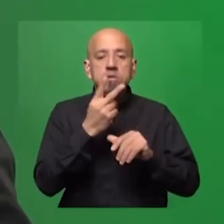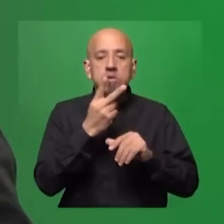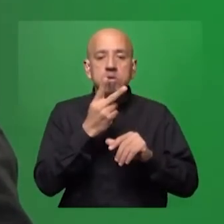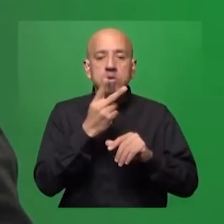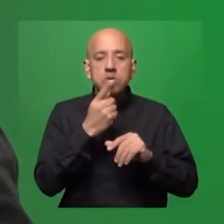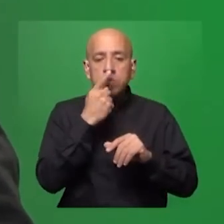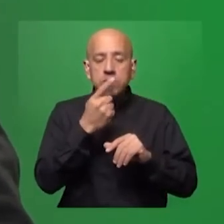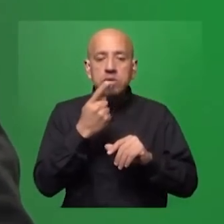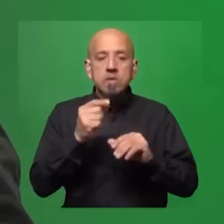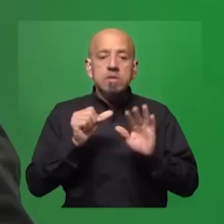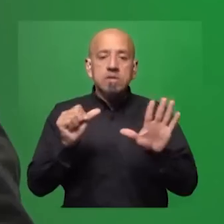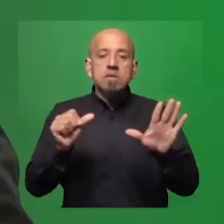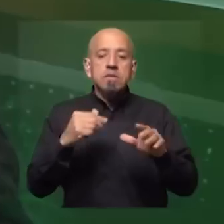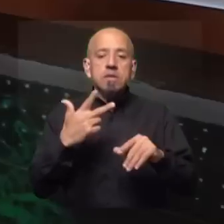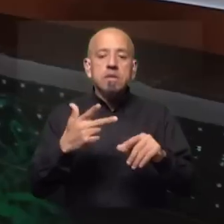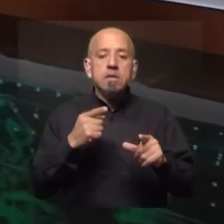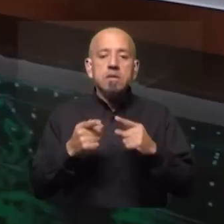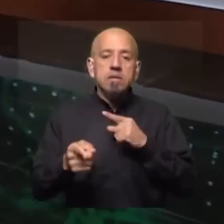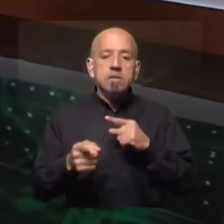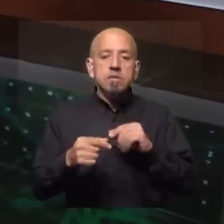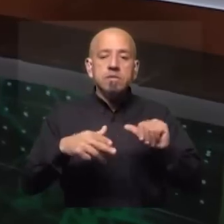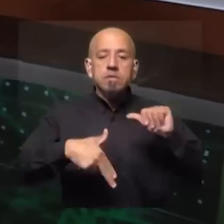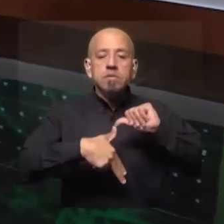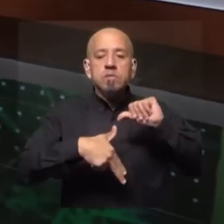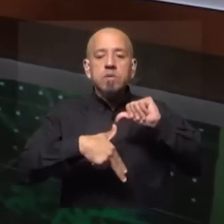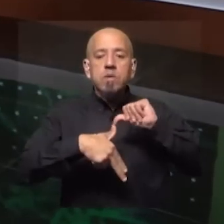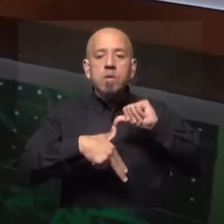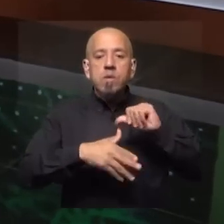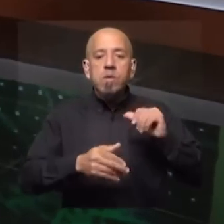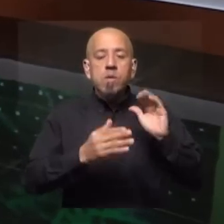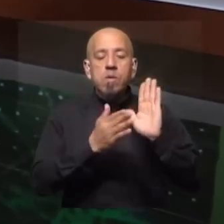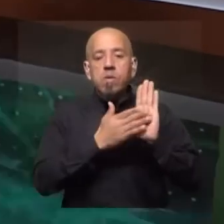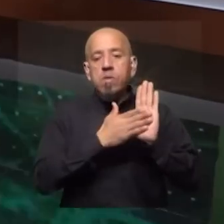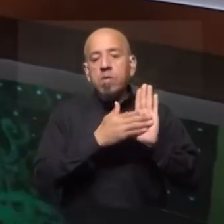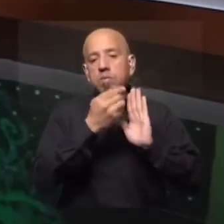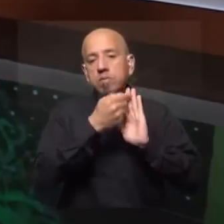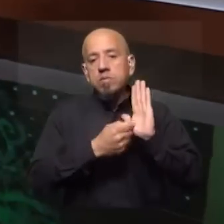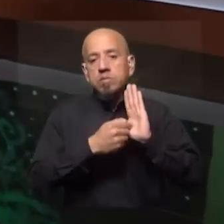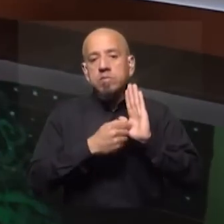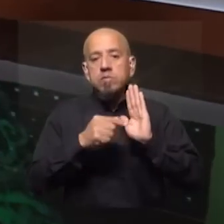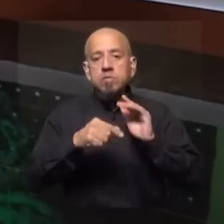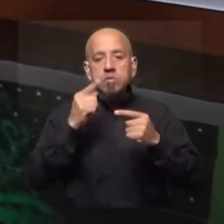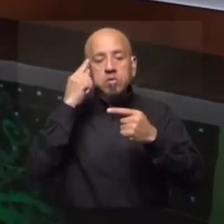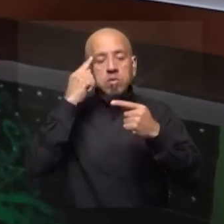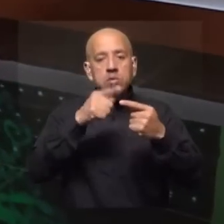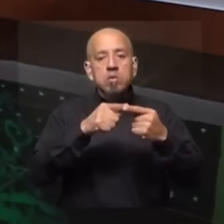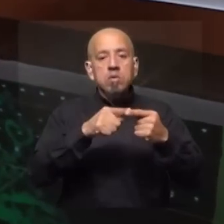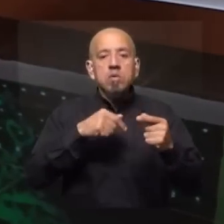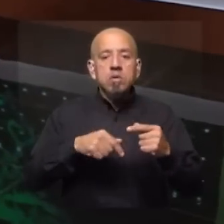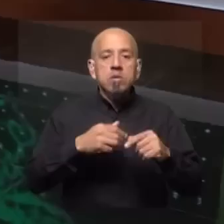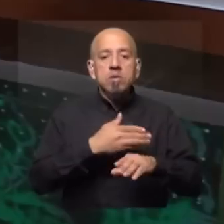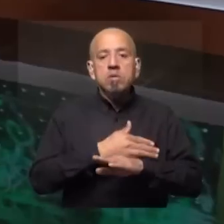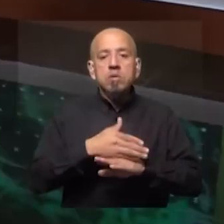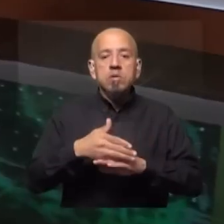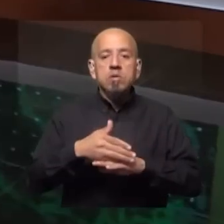les pregunto si ustedes han escuchado hablar de algo así en América Latina. Una hoja de ruta, un rumbo, un objetivo que tenga esa